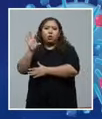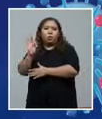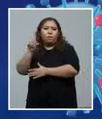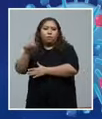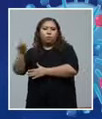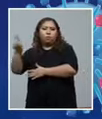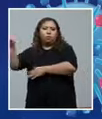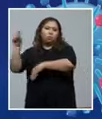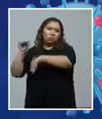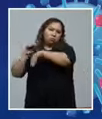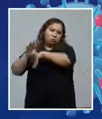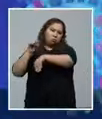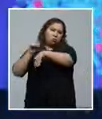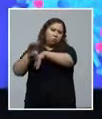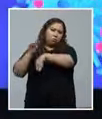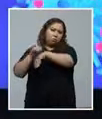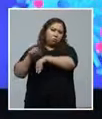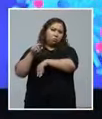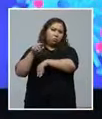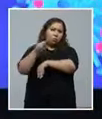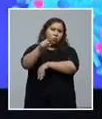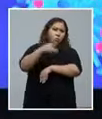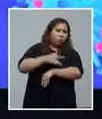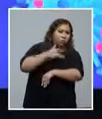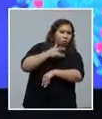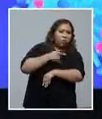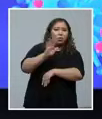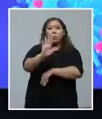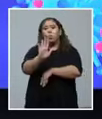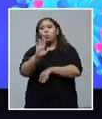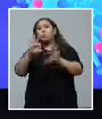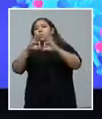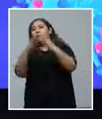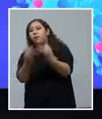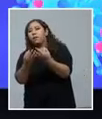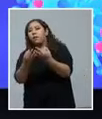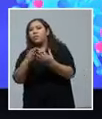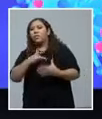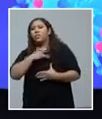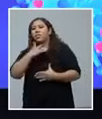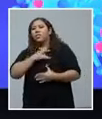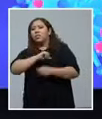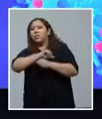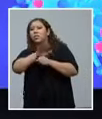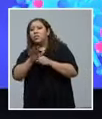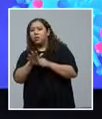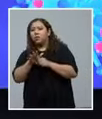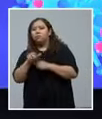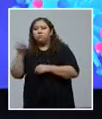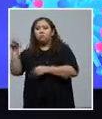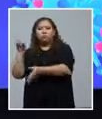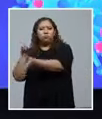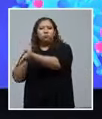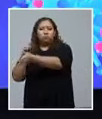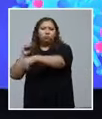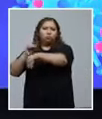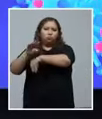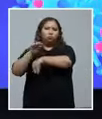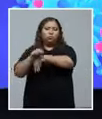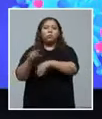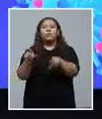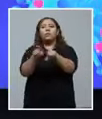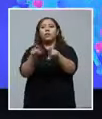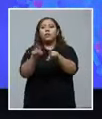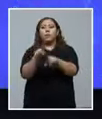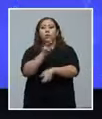consejos debe de seguir si usted o alguien de su familia tiene síntomas de COVID-19. También puede ingresar a la